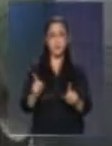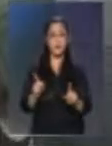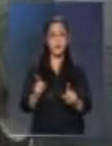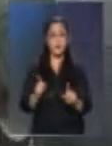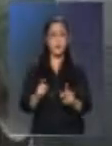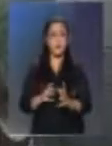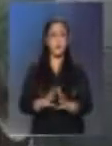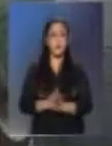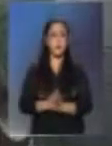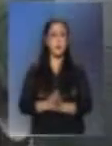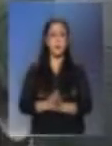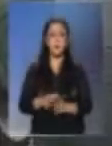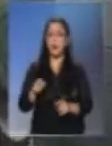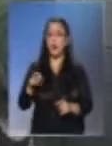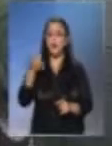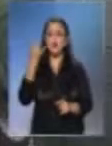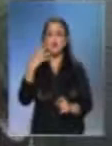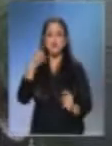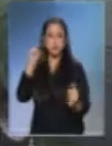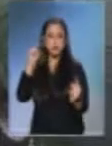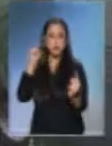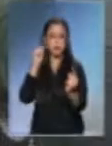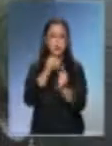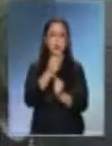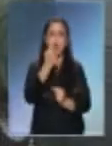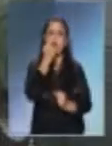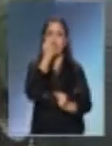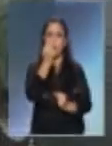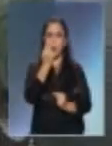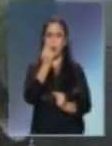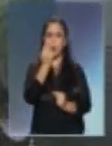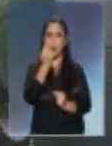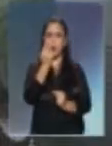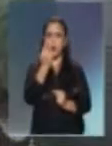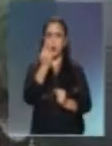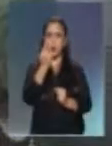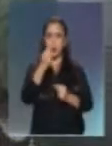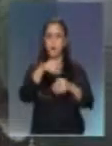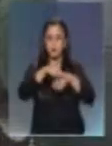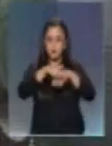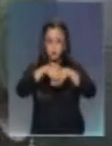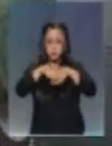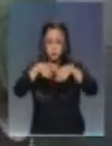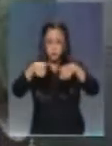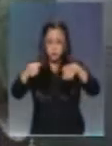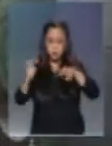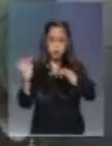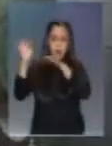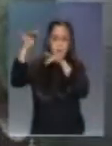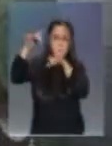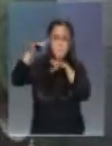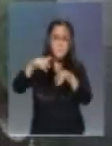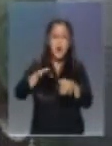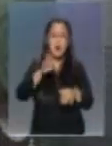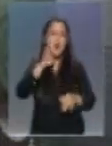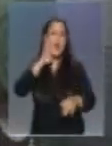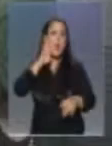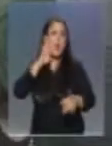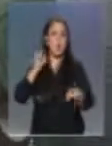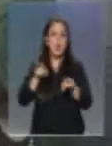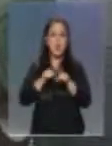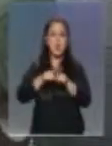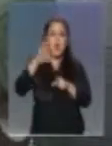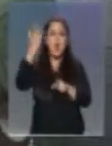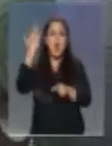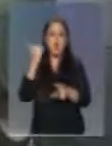sino una sola meta, tener nuestra costa limpio, como yo lo conocí cuando era en mi tiempo de